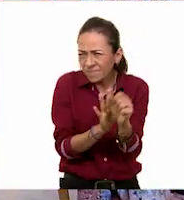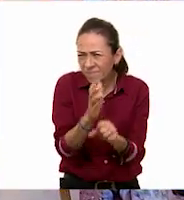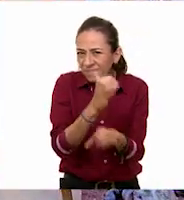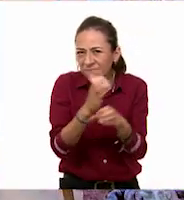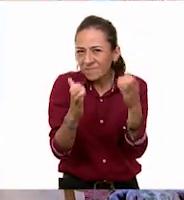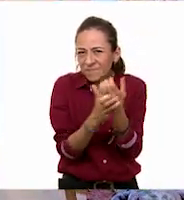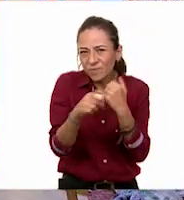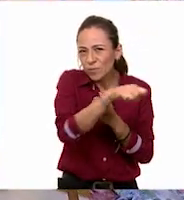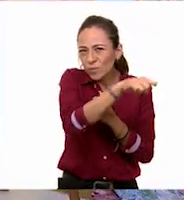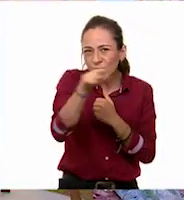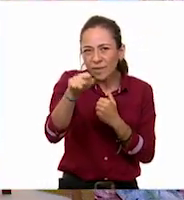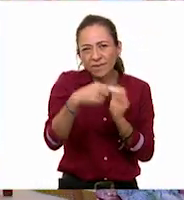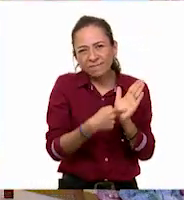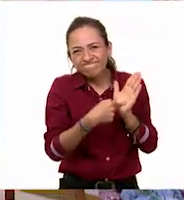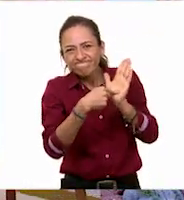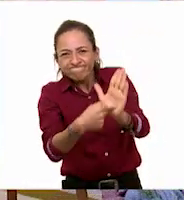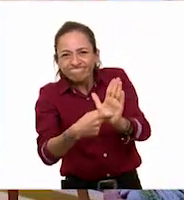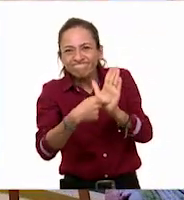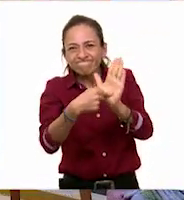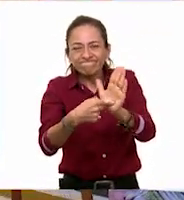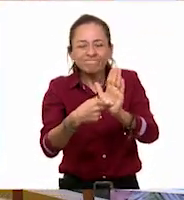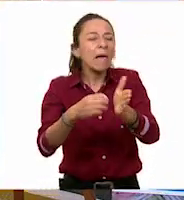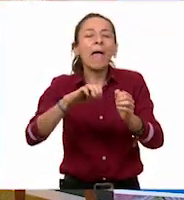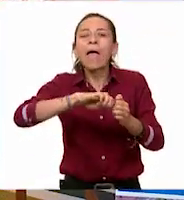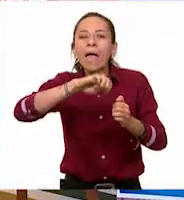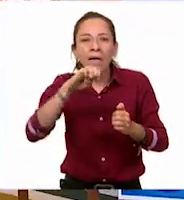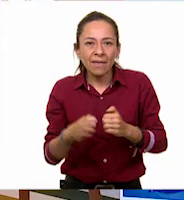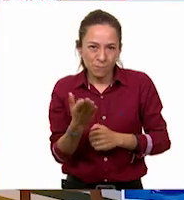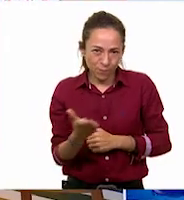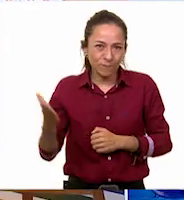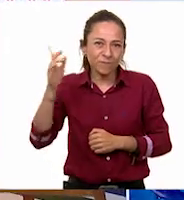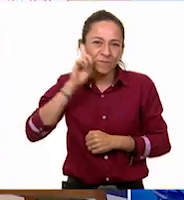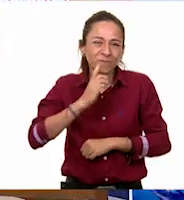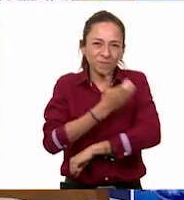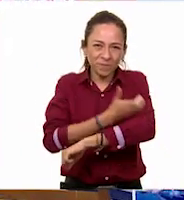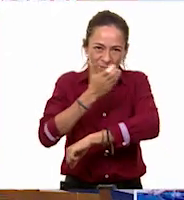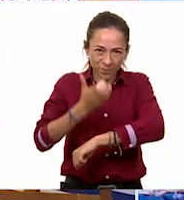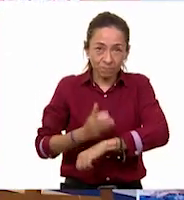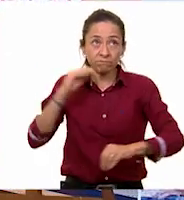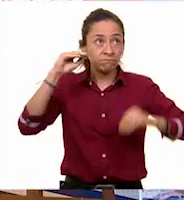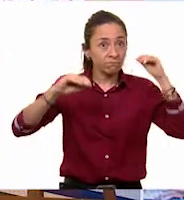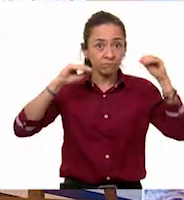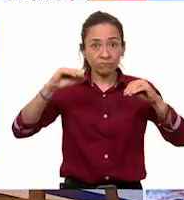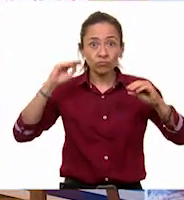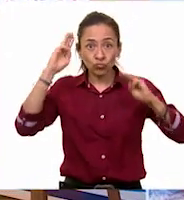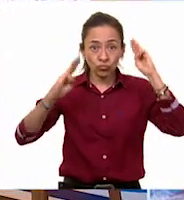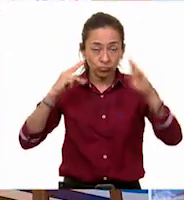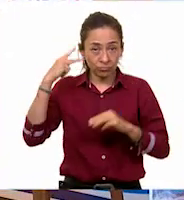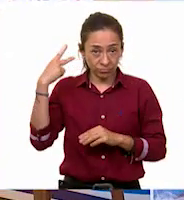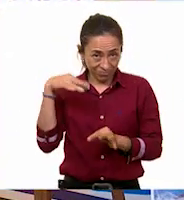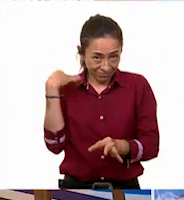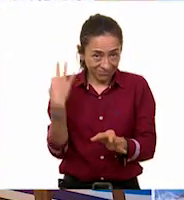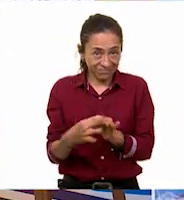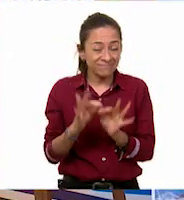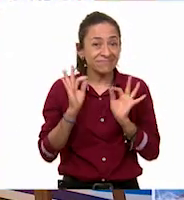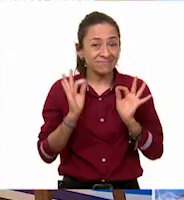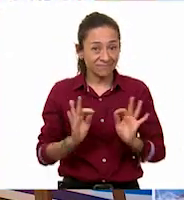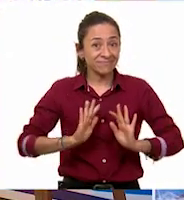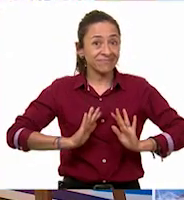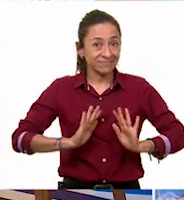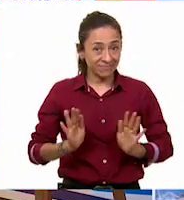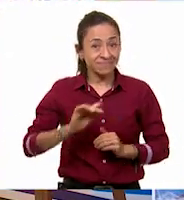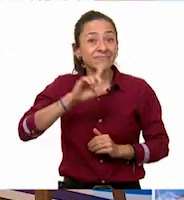En este caso, por ejemplo, una de nuestras compañeras ya construyó su museo y se puso a jugar con su familia